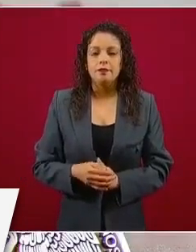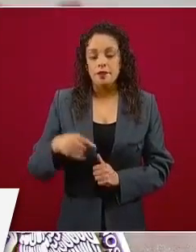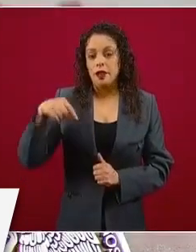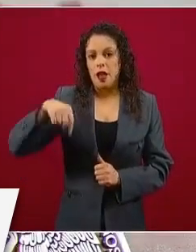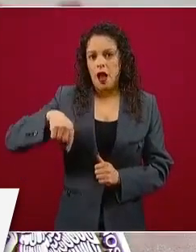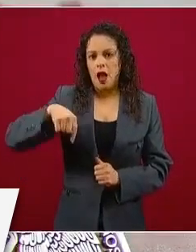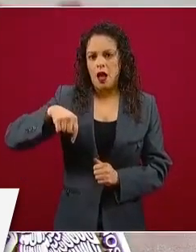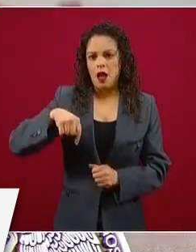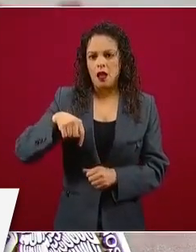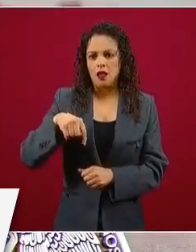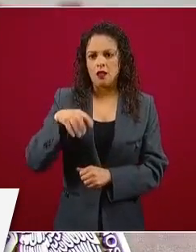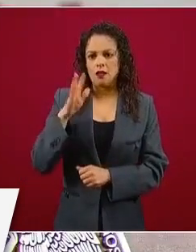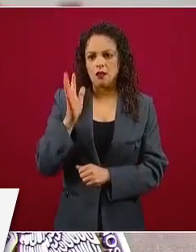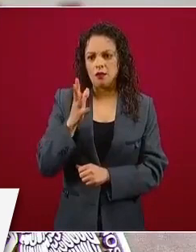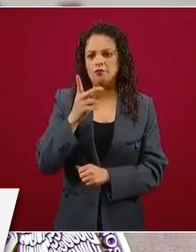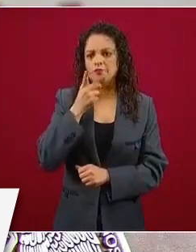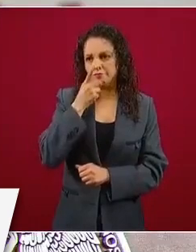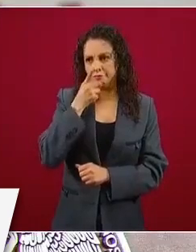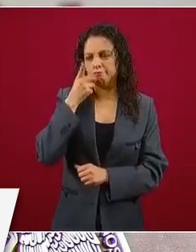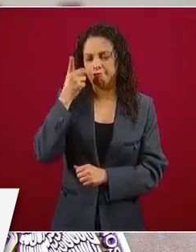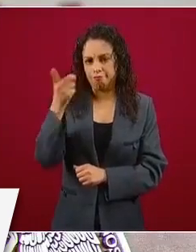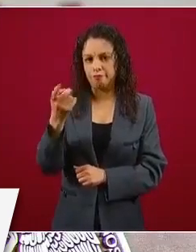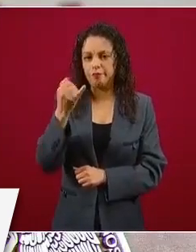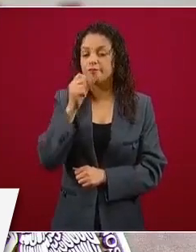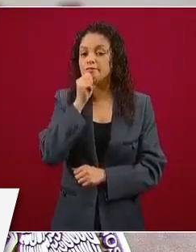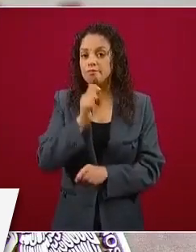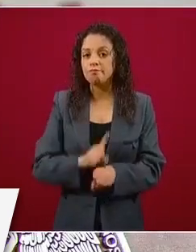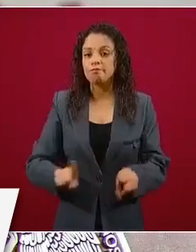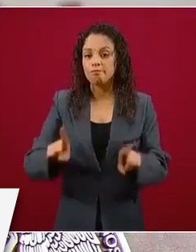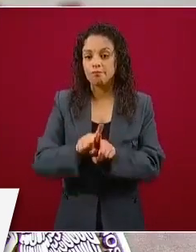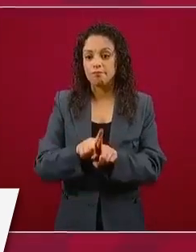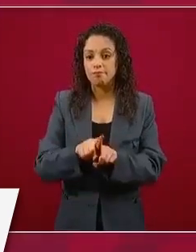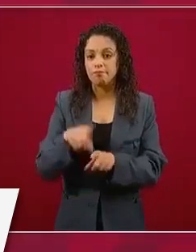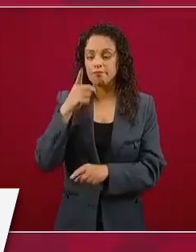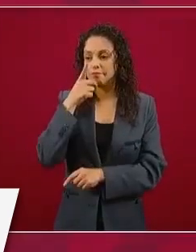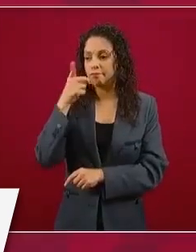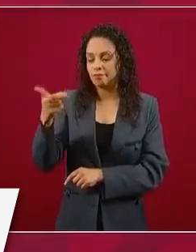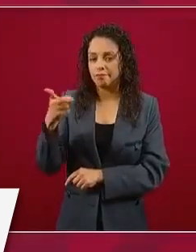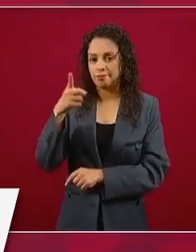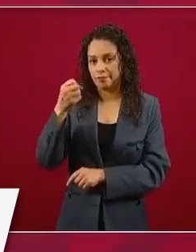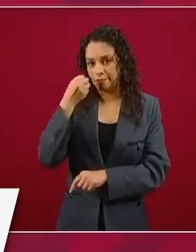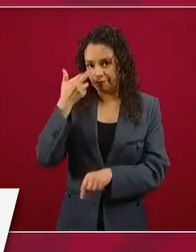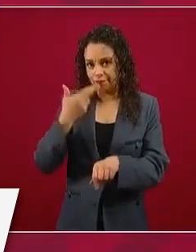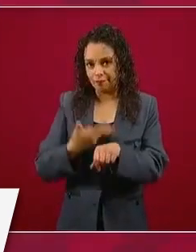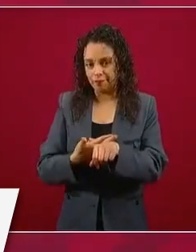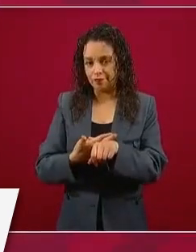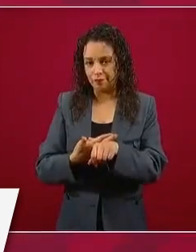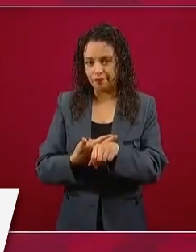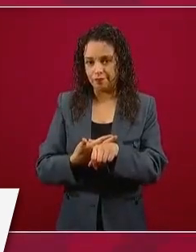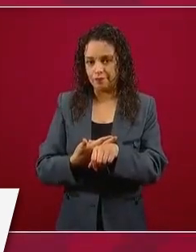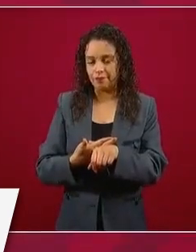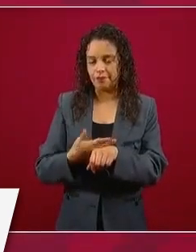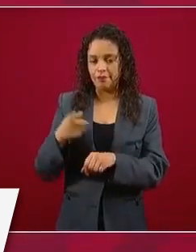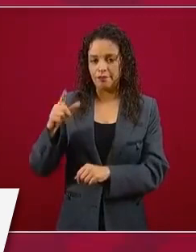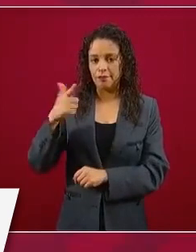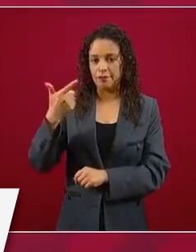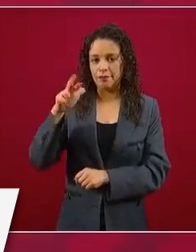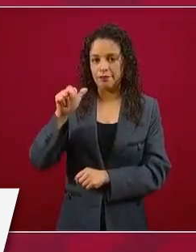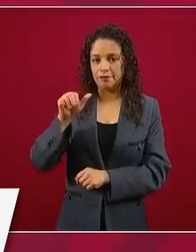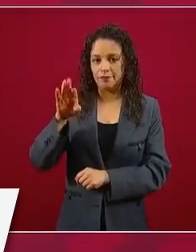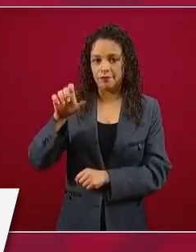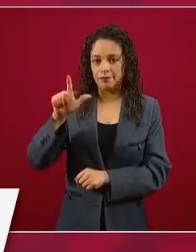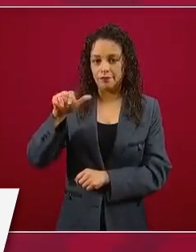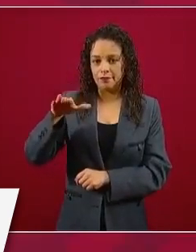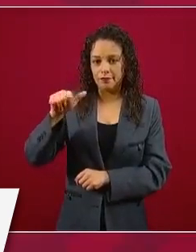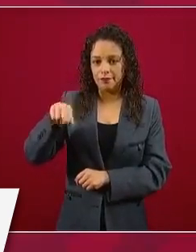lo externó la secretaria de Economía, Graciela Márquez, el mismo presidente del Consejo Coordinador